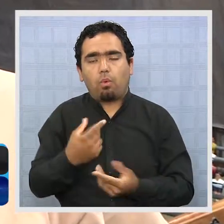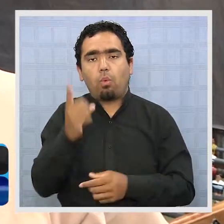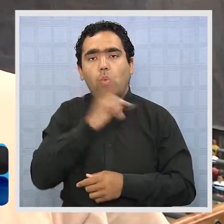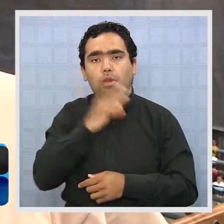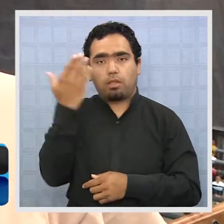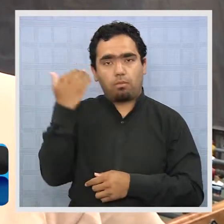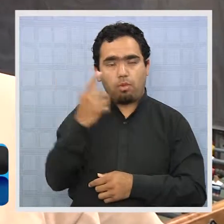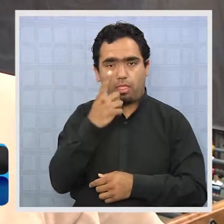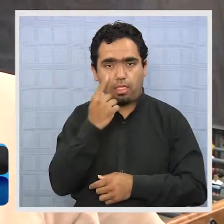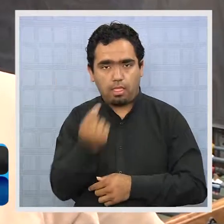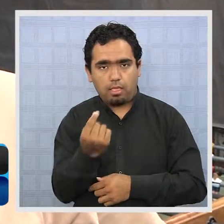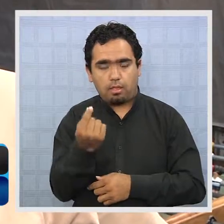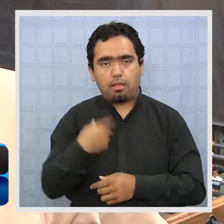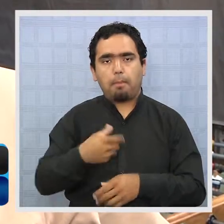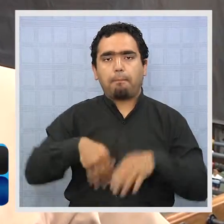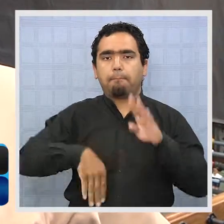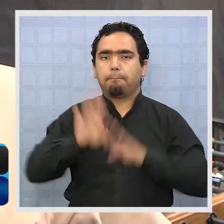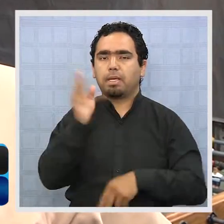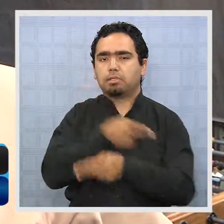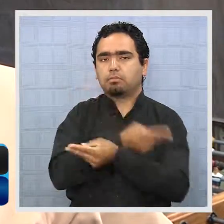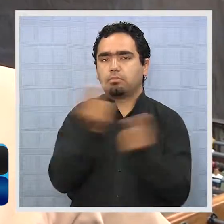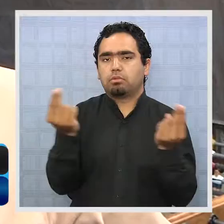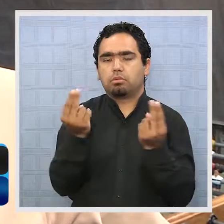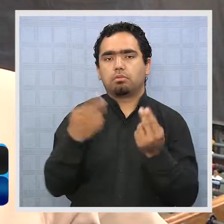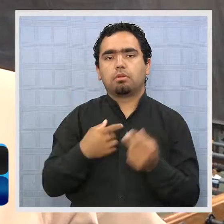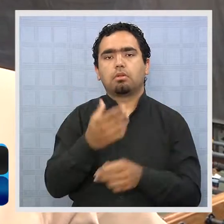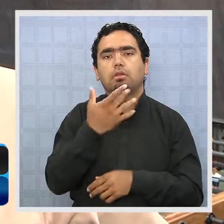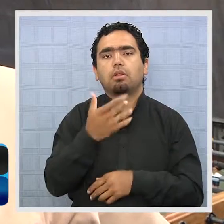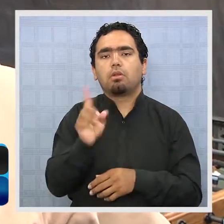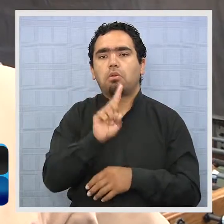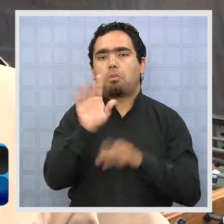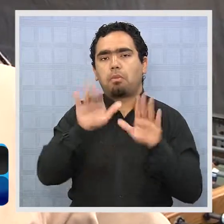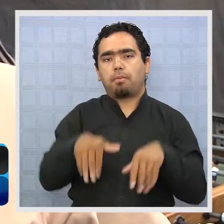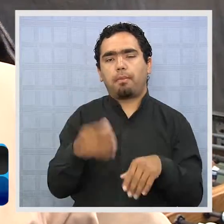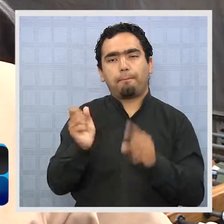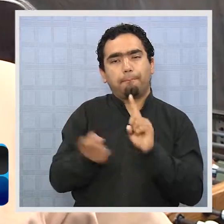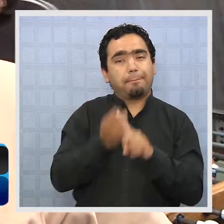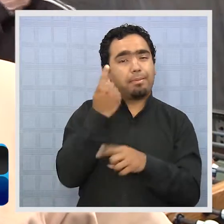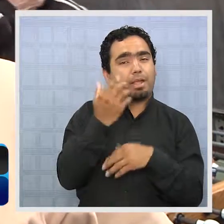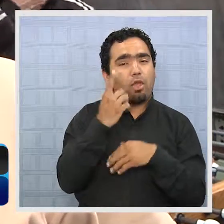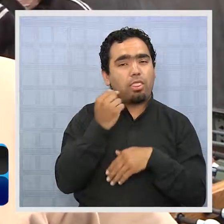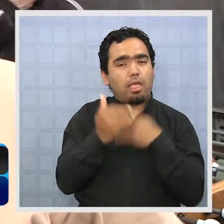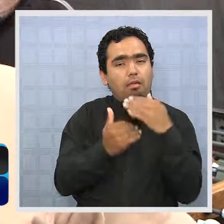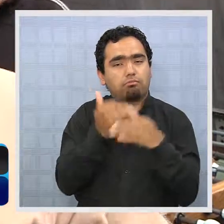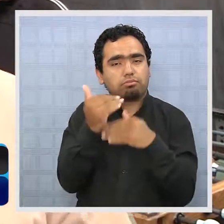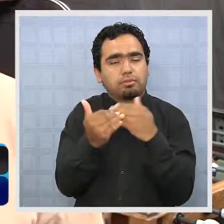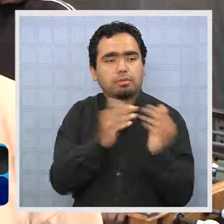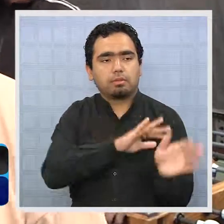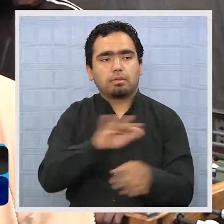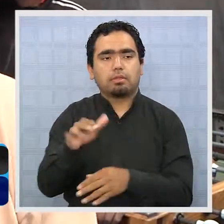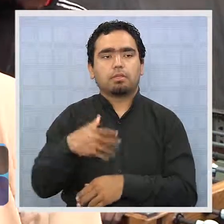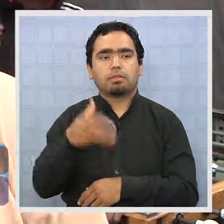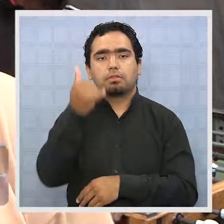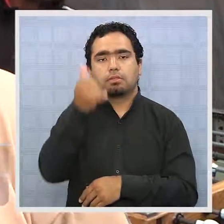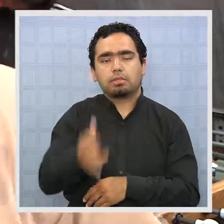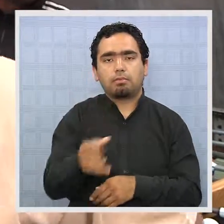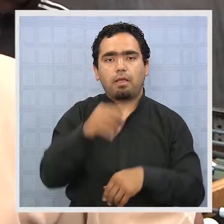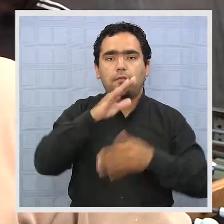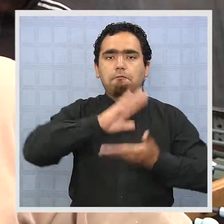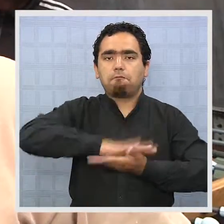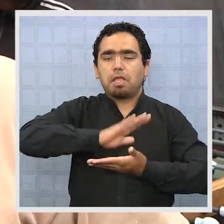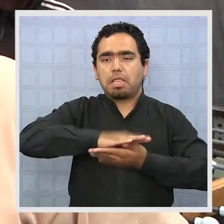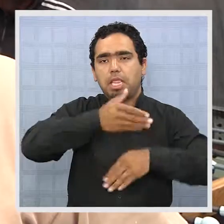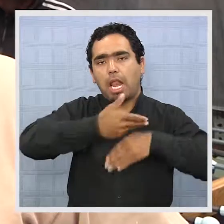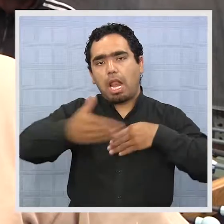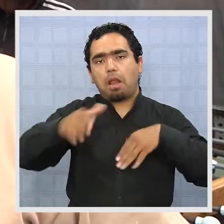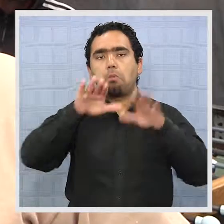días donde hubo mayor afluencia público, no así los primeros días. Y así, siempre que se andaba a las fiestas largas, es el